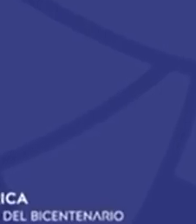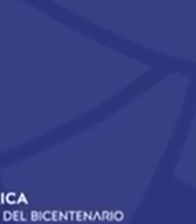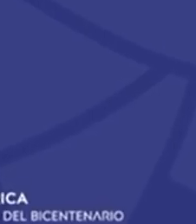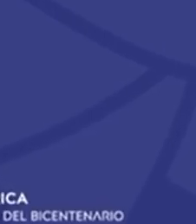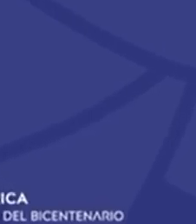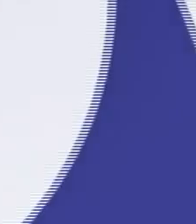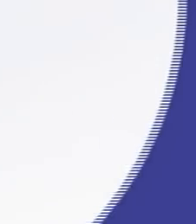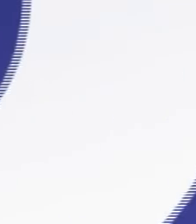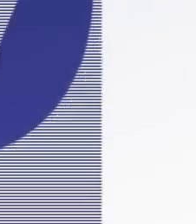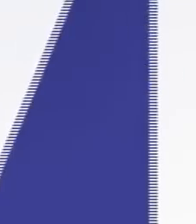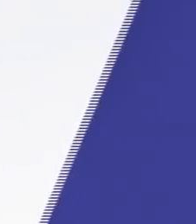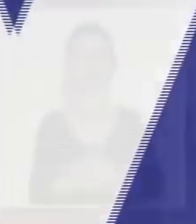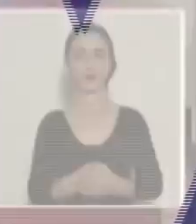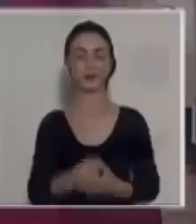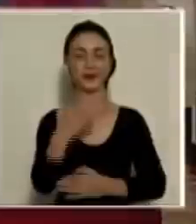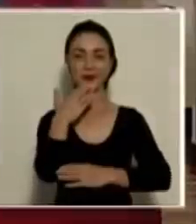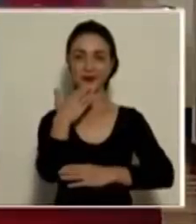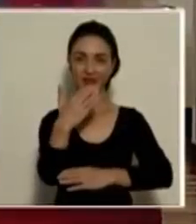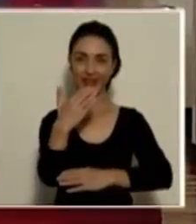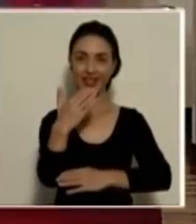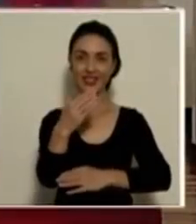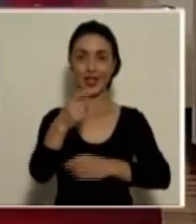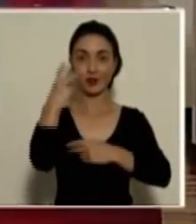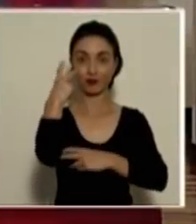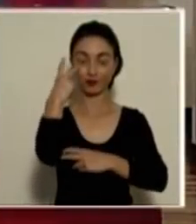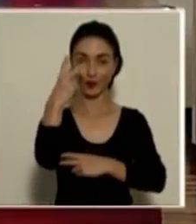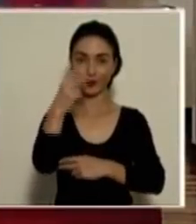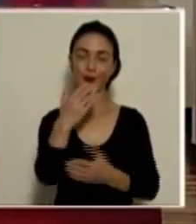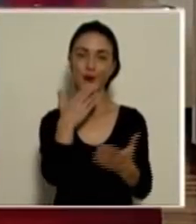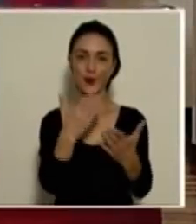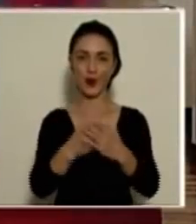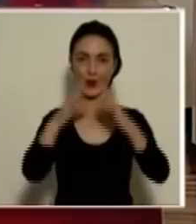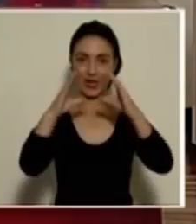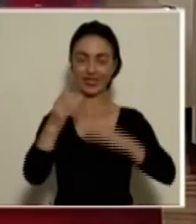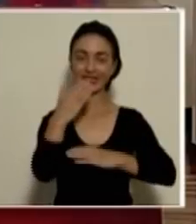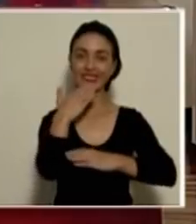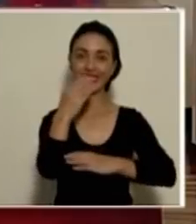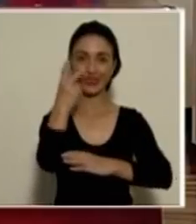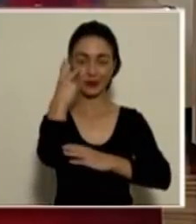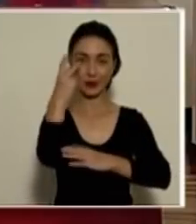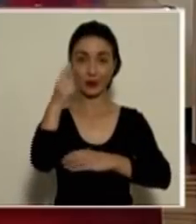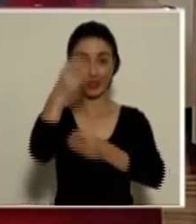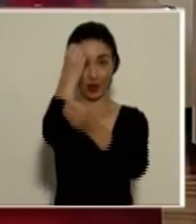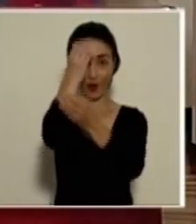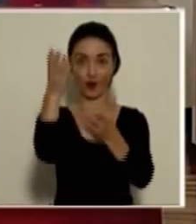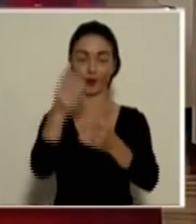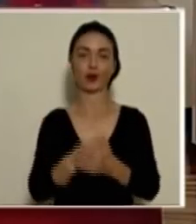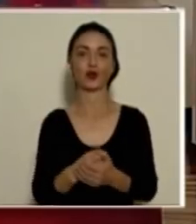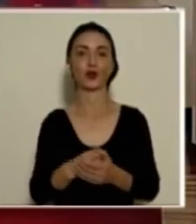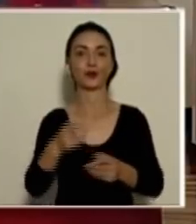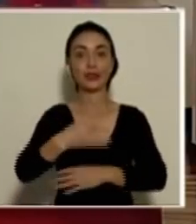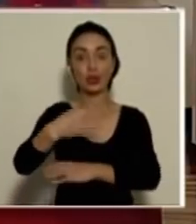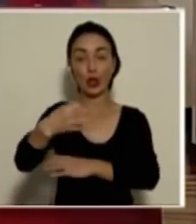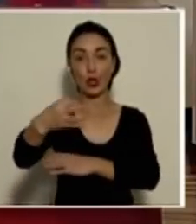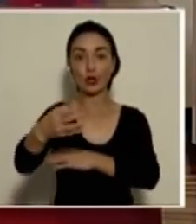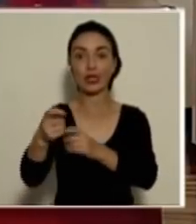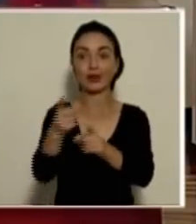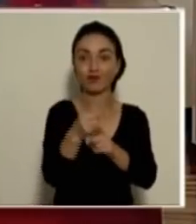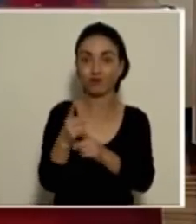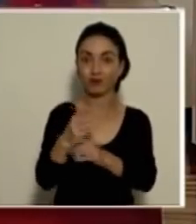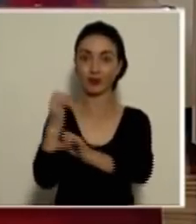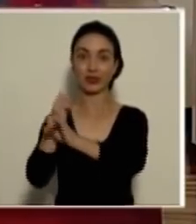Muy buenas tardes, gracias por sintonizar, muy buenas tardes, gracias por sintonizar este reporte diario sobre la coordinación